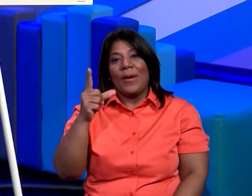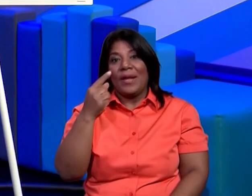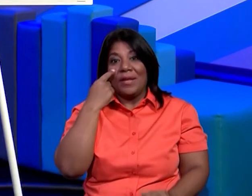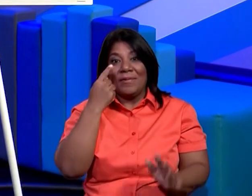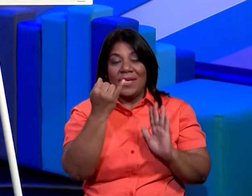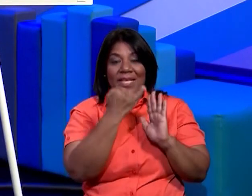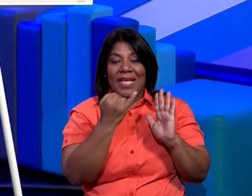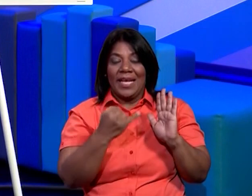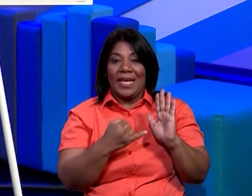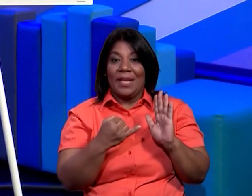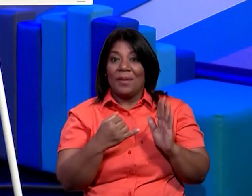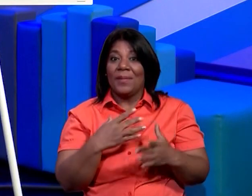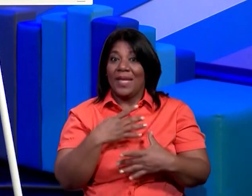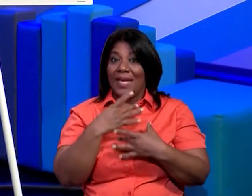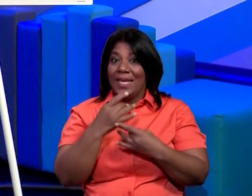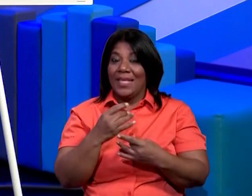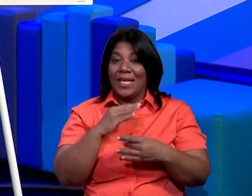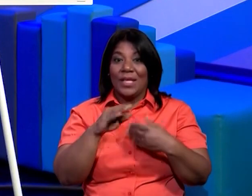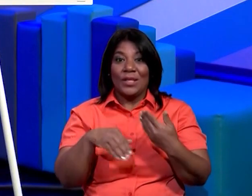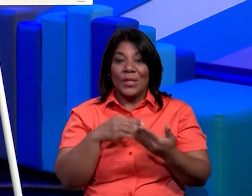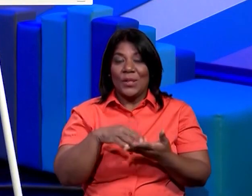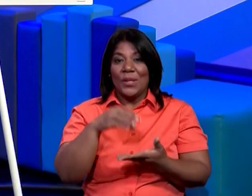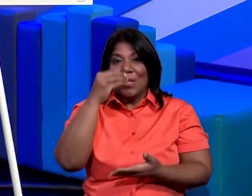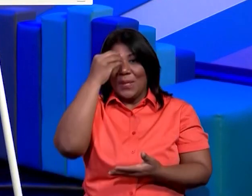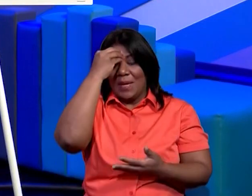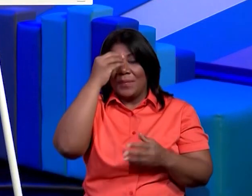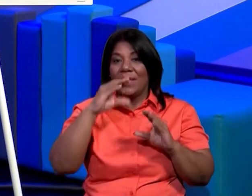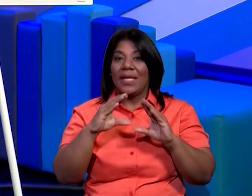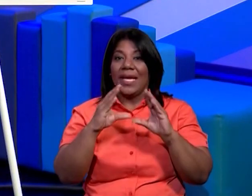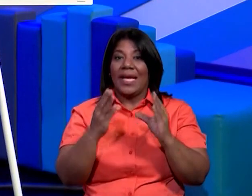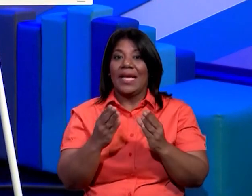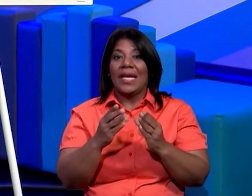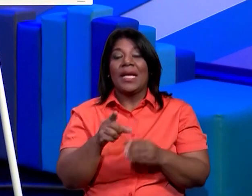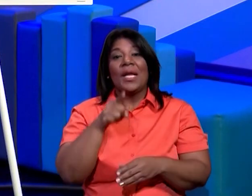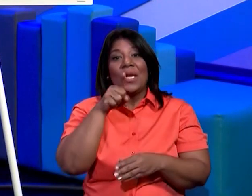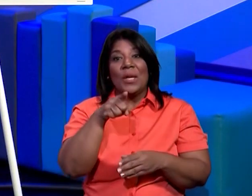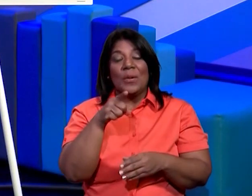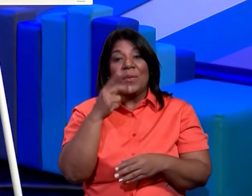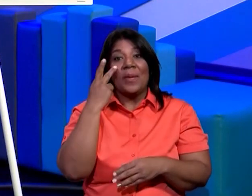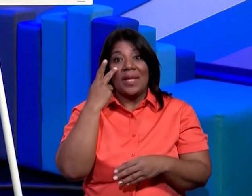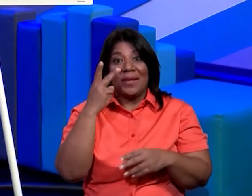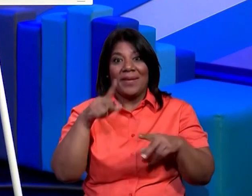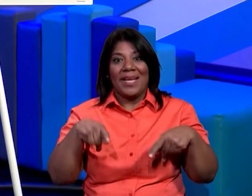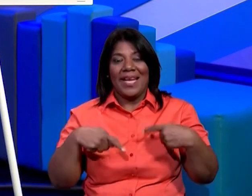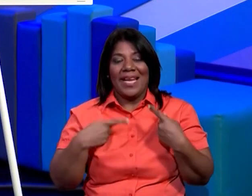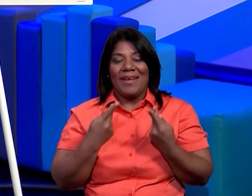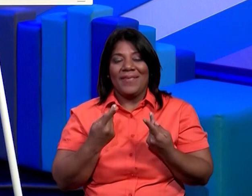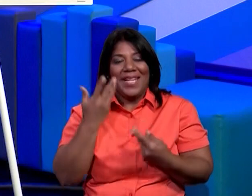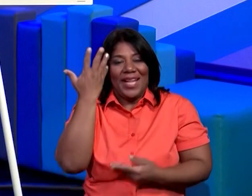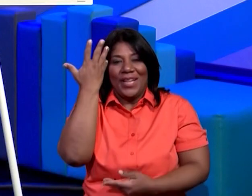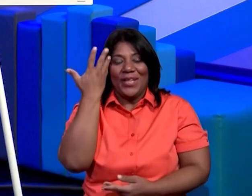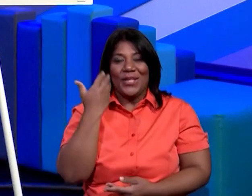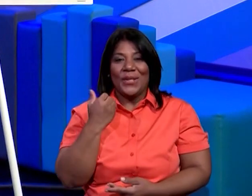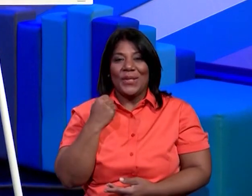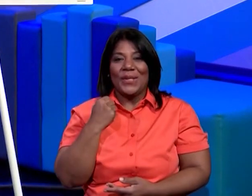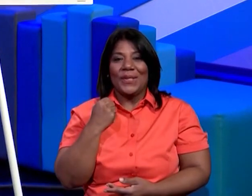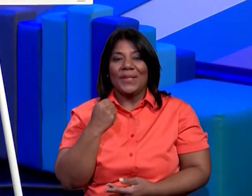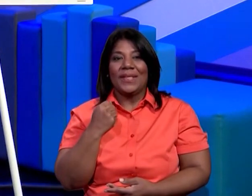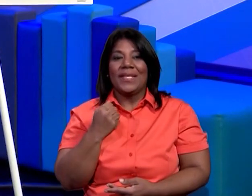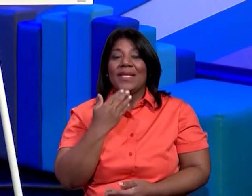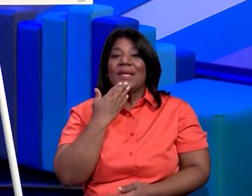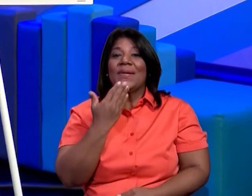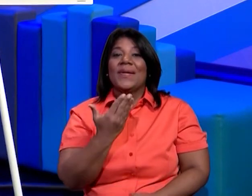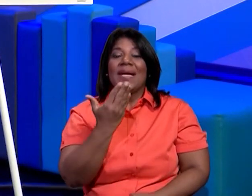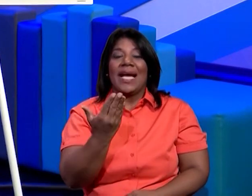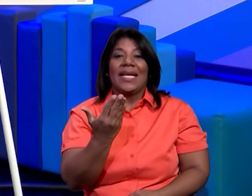estudiantes porque lo que aprendemos aquí en nuestras clases lo podemos utilizar en nuestra vida diaria bien quiero darle un